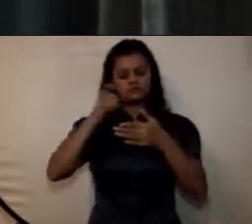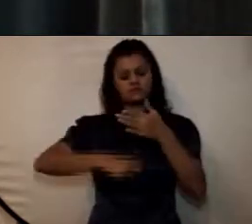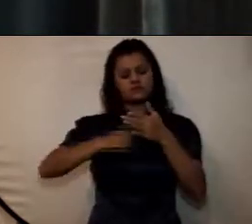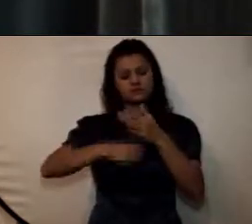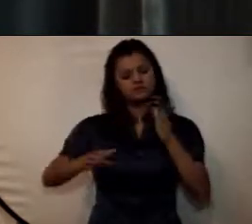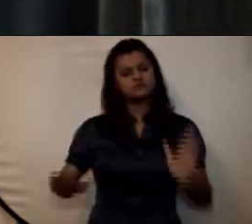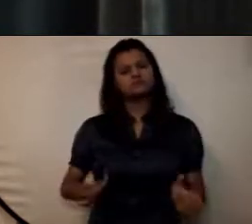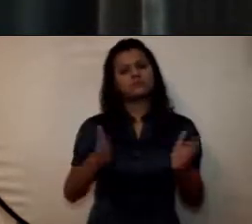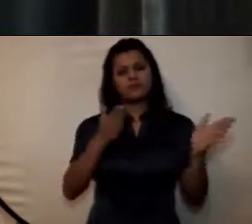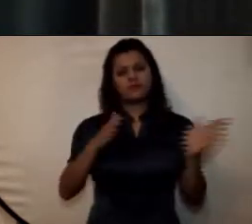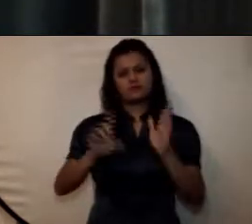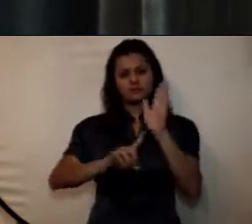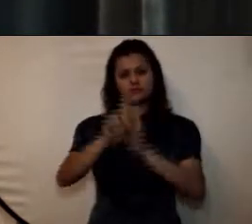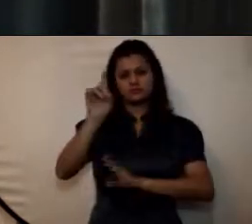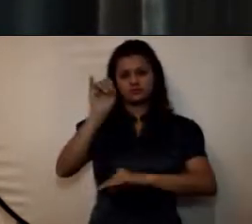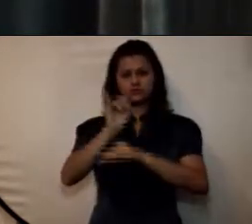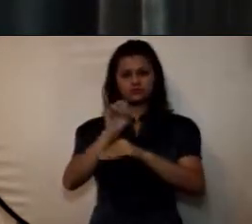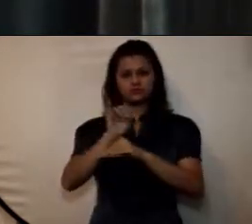institucional